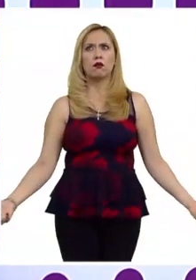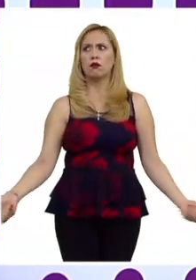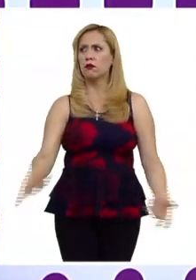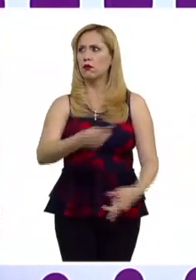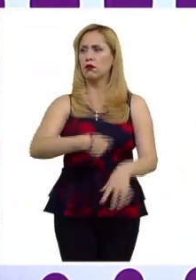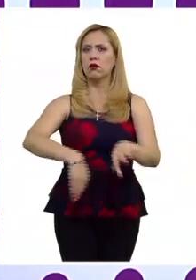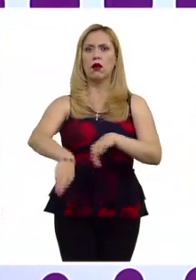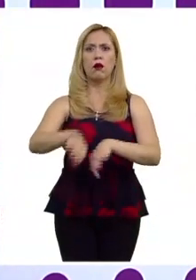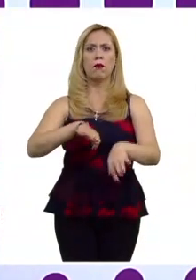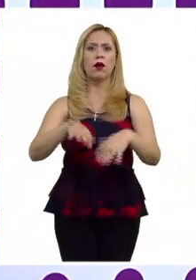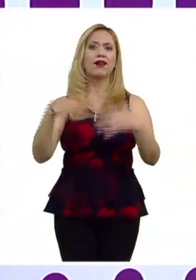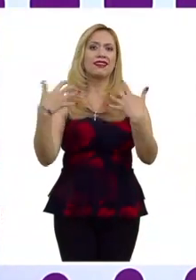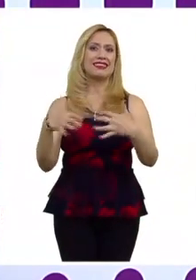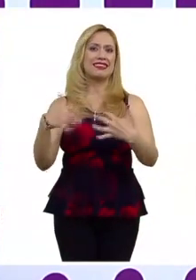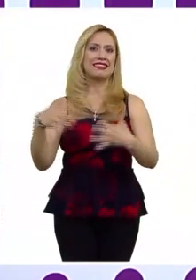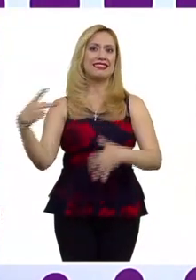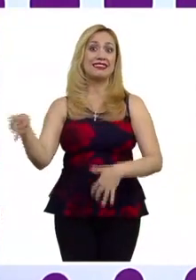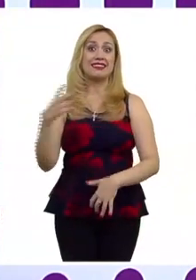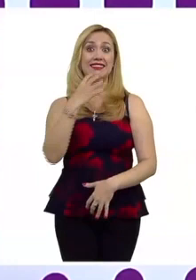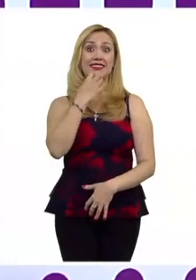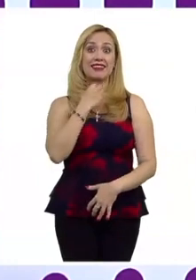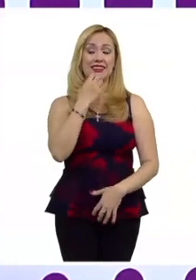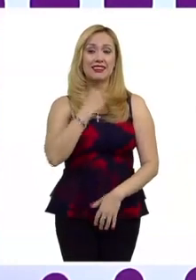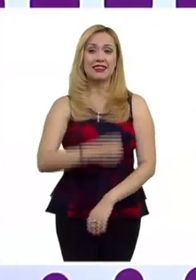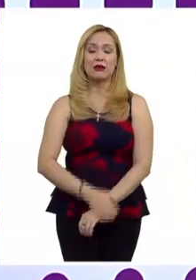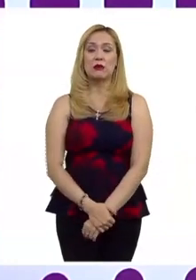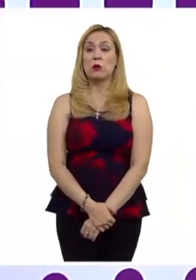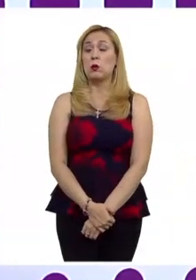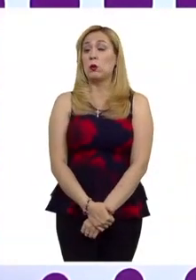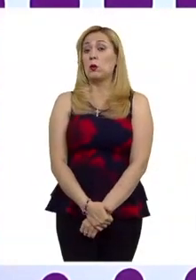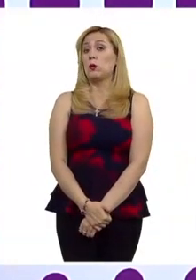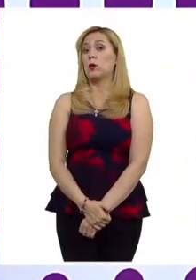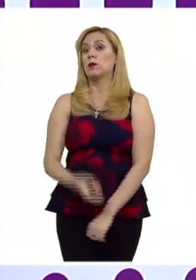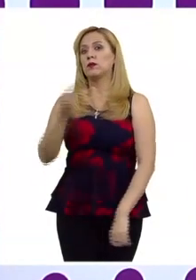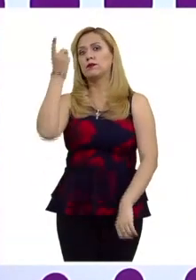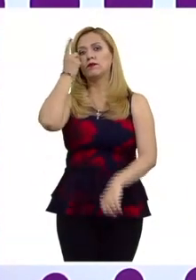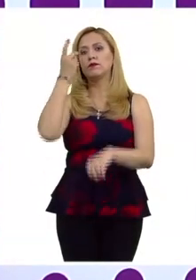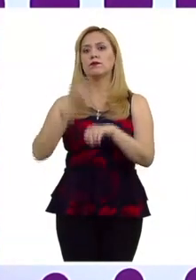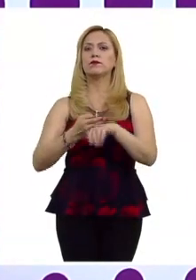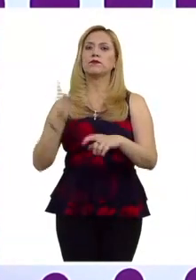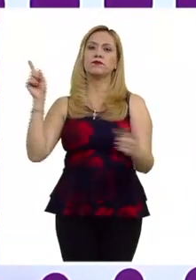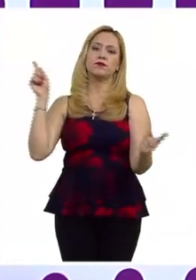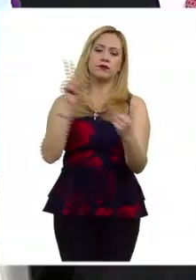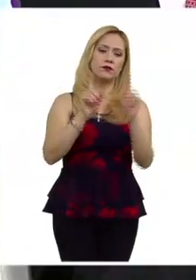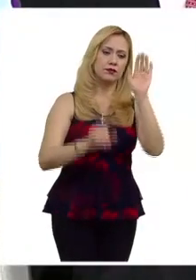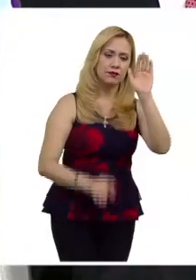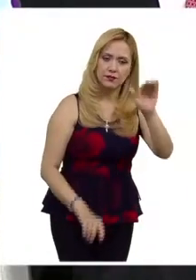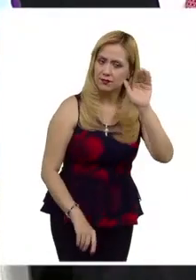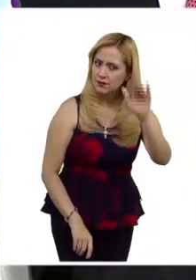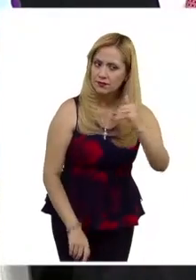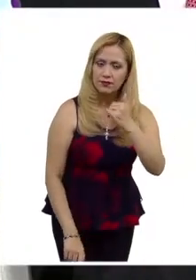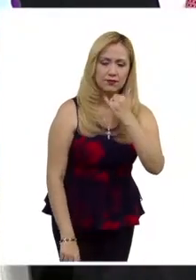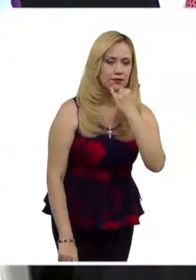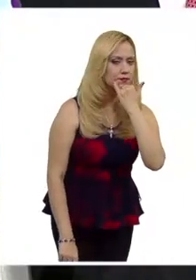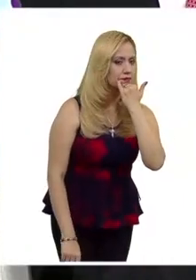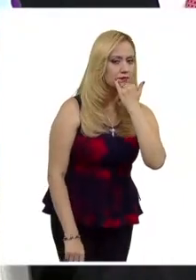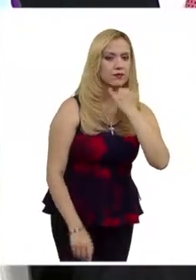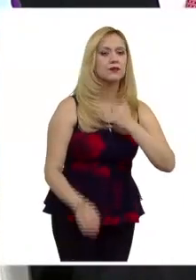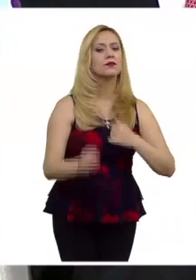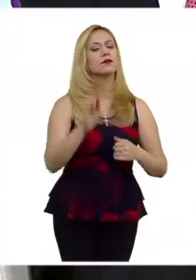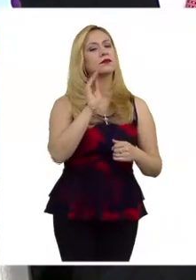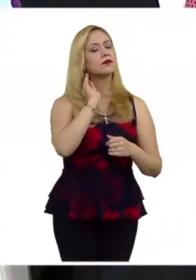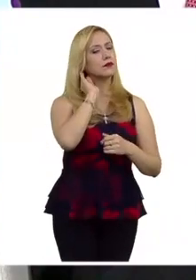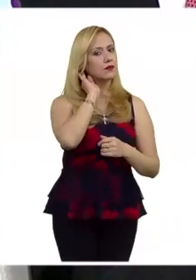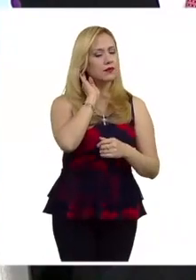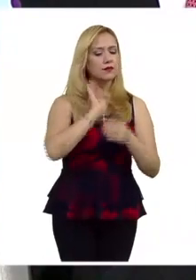laboral entonces algunos directivos de la empresa abordaron a la persona y le pidieron que tapara el